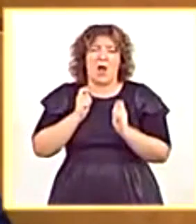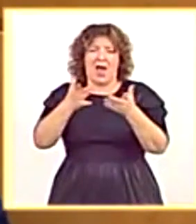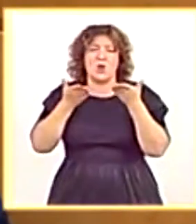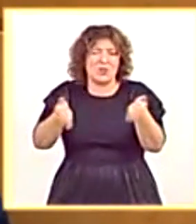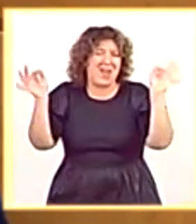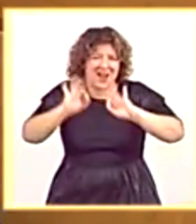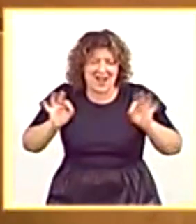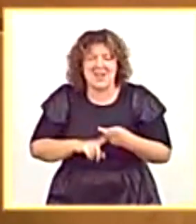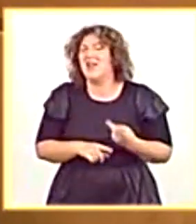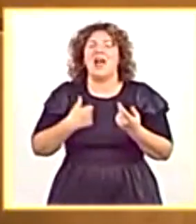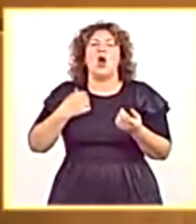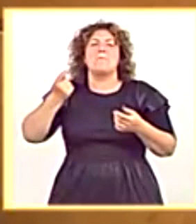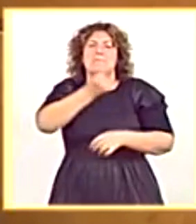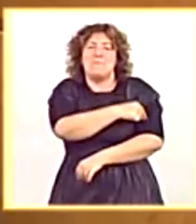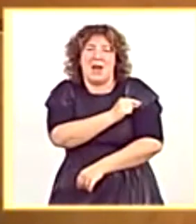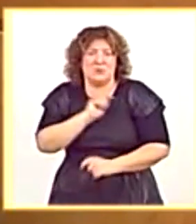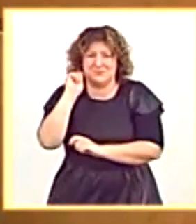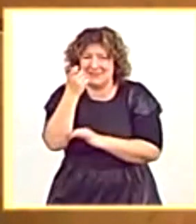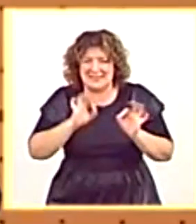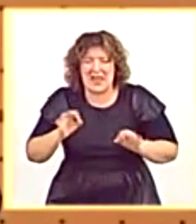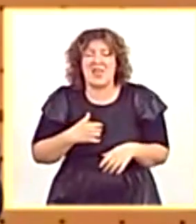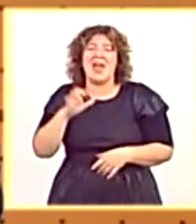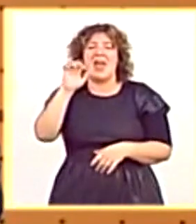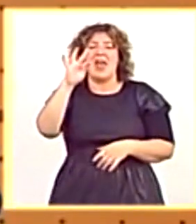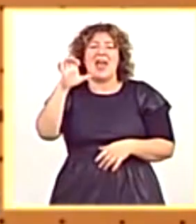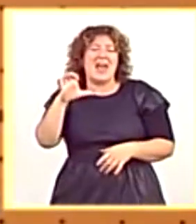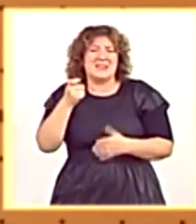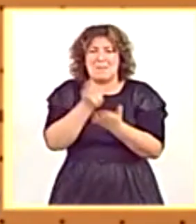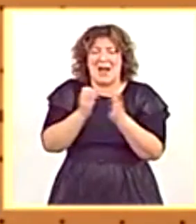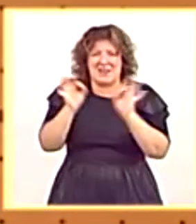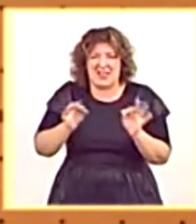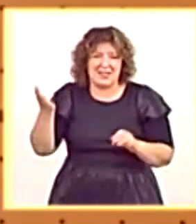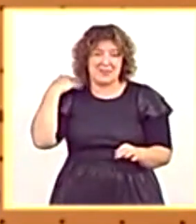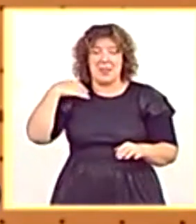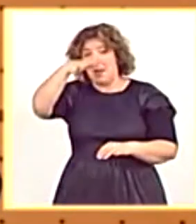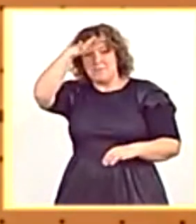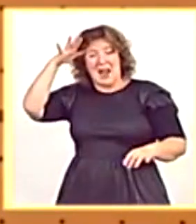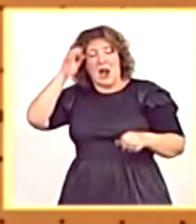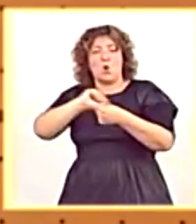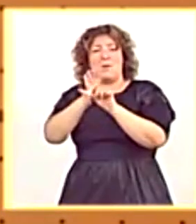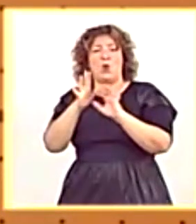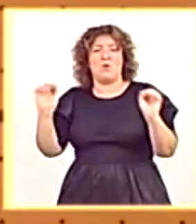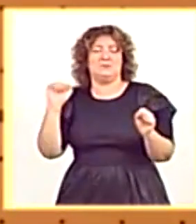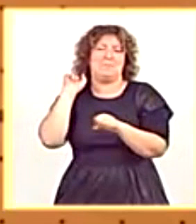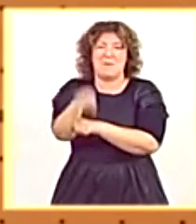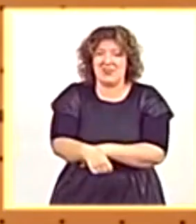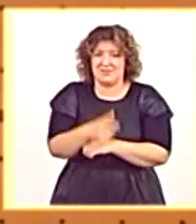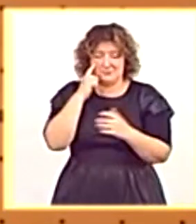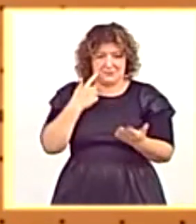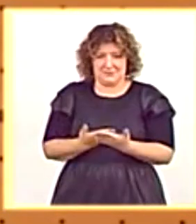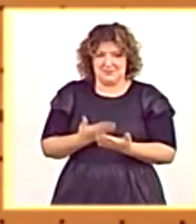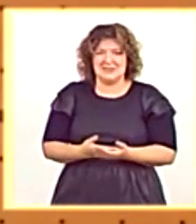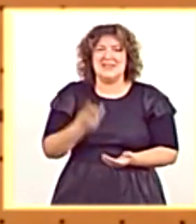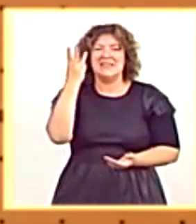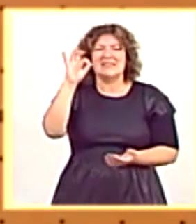conseguido vacunas. No pagan los ERTE. Dijo que el virus lo habían vencido en verano, señor presidente. Tienen escondidas a más